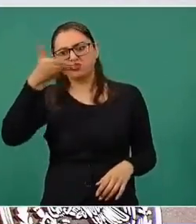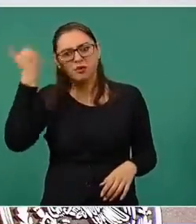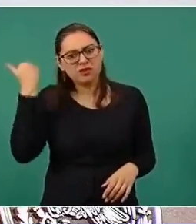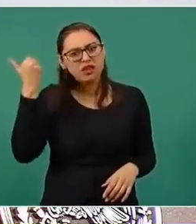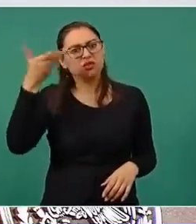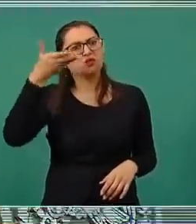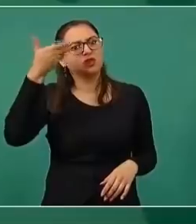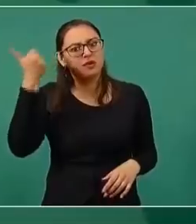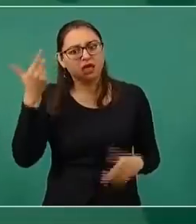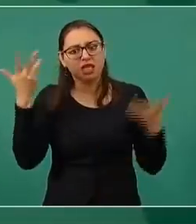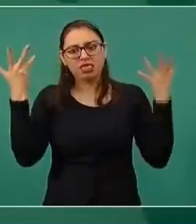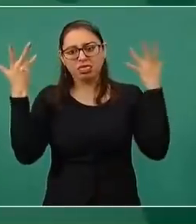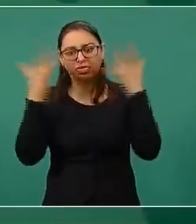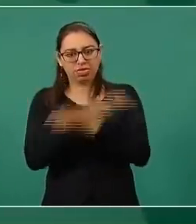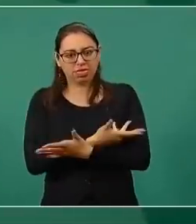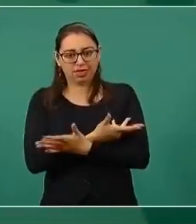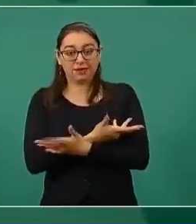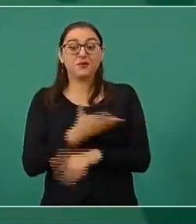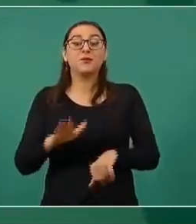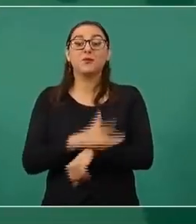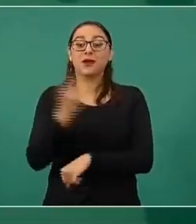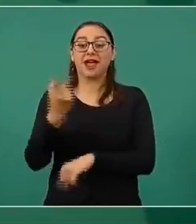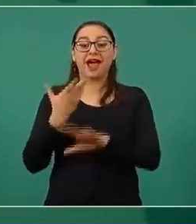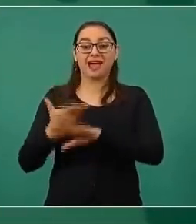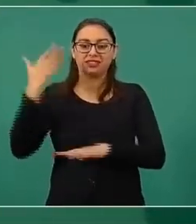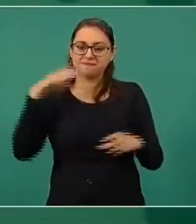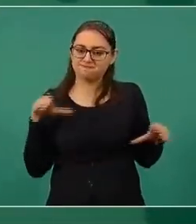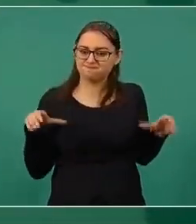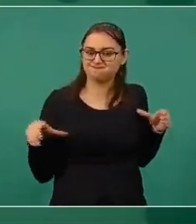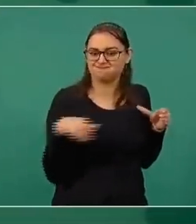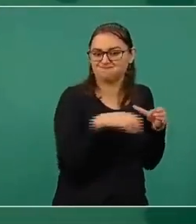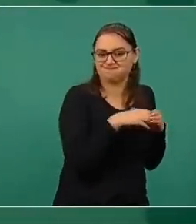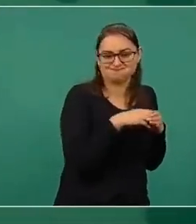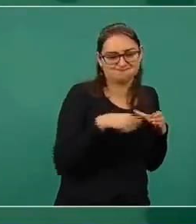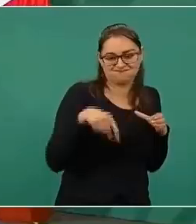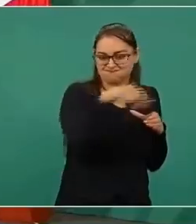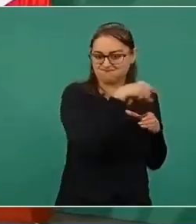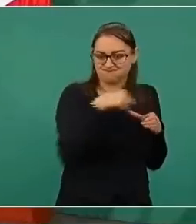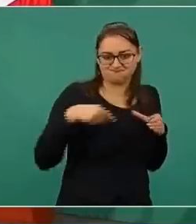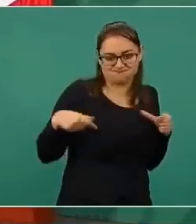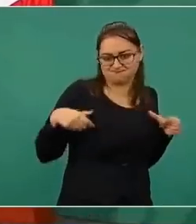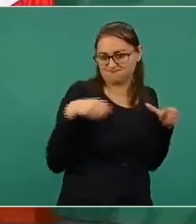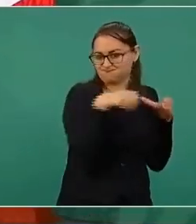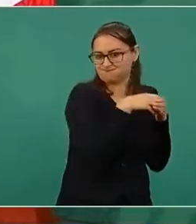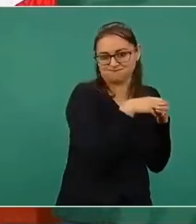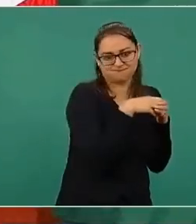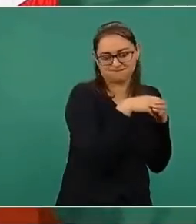todo se quedaba arriba, lo cupular.